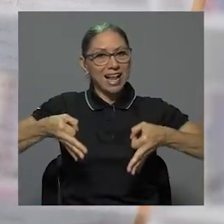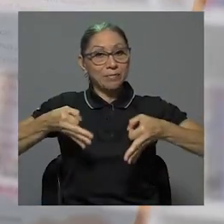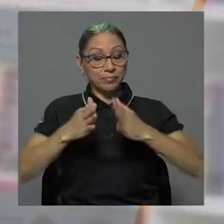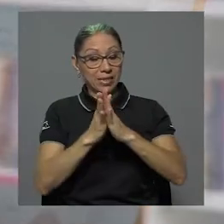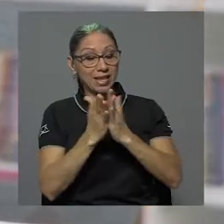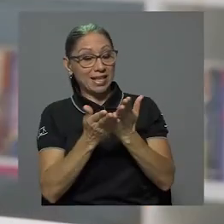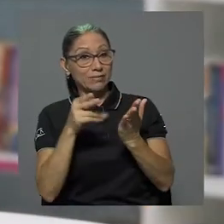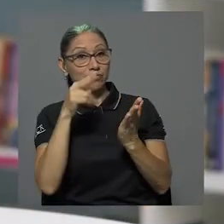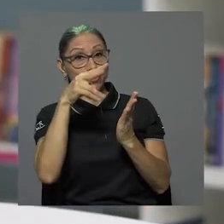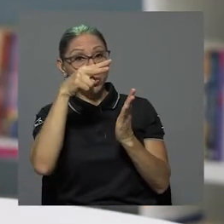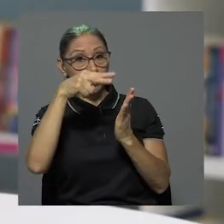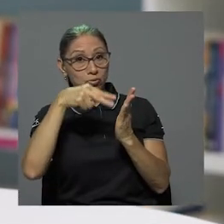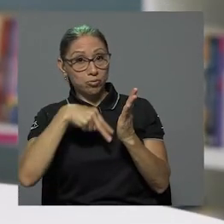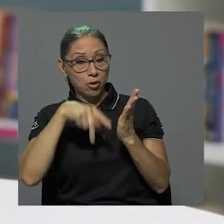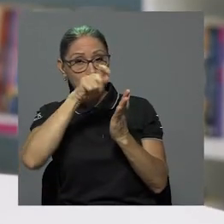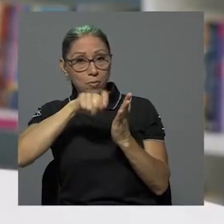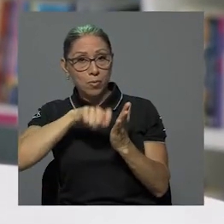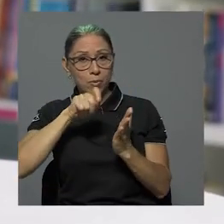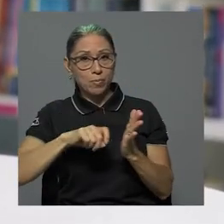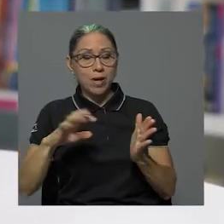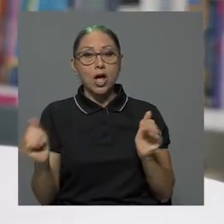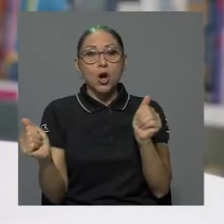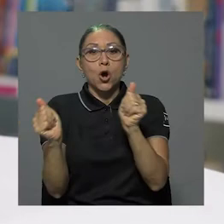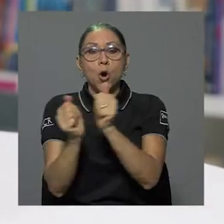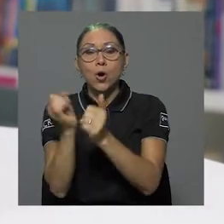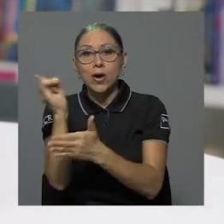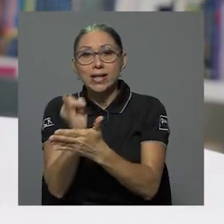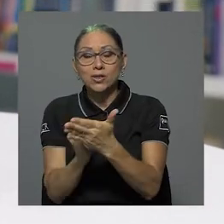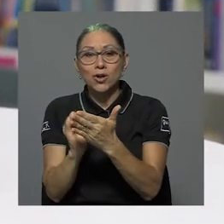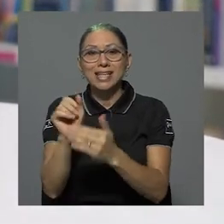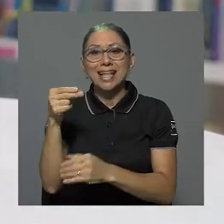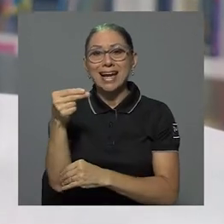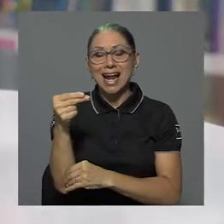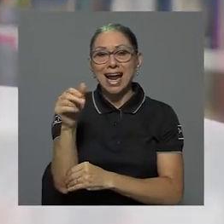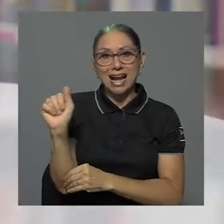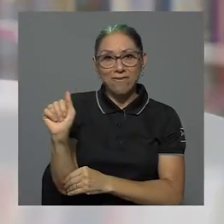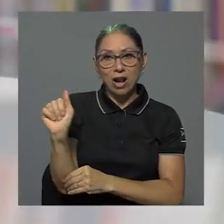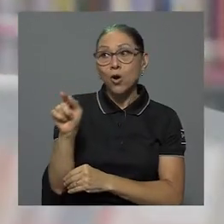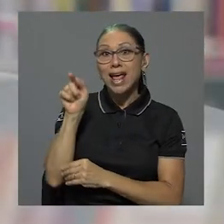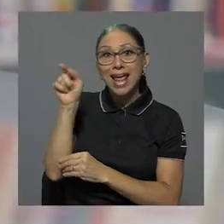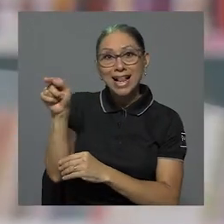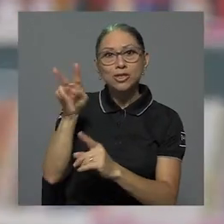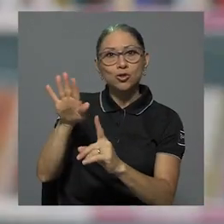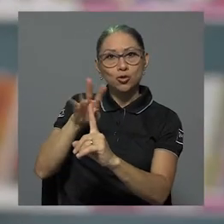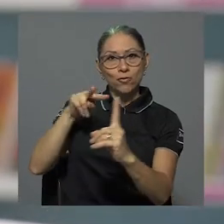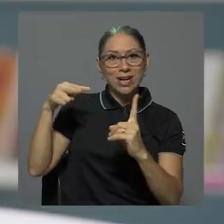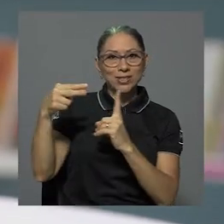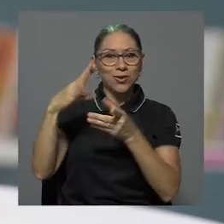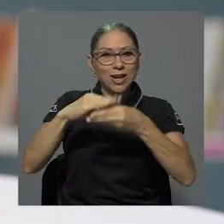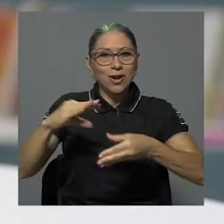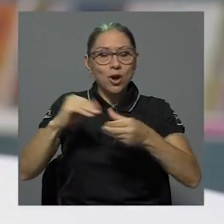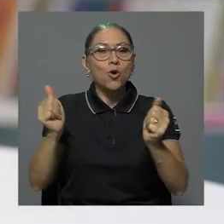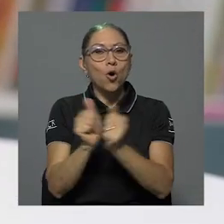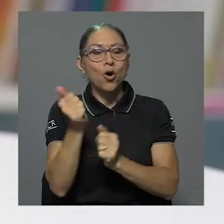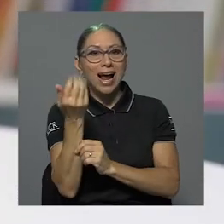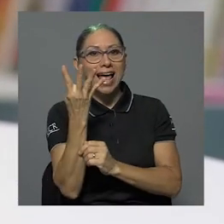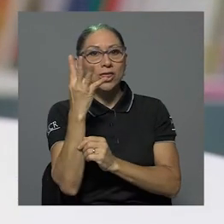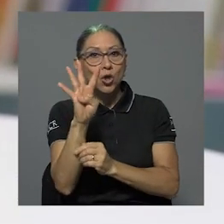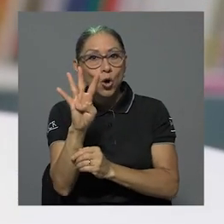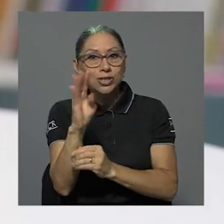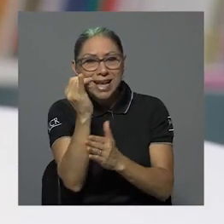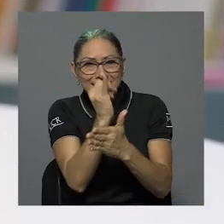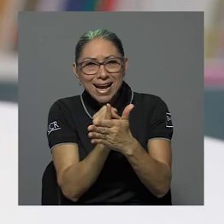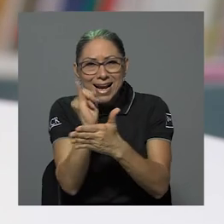va acompañado por las creaciones de Hernán Arevalo, quien da su versión de lo narrado en 14 reproducciones de grabados que